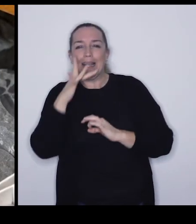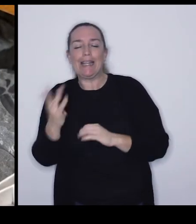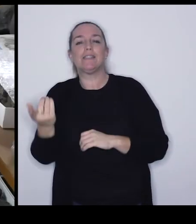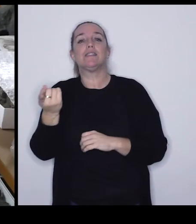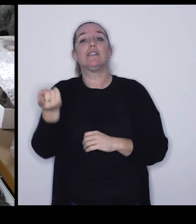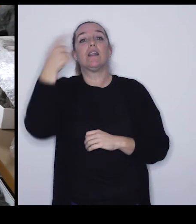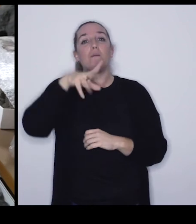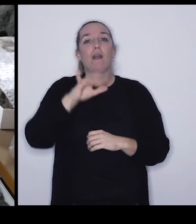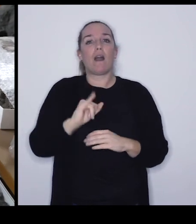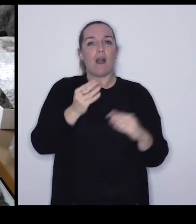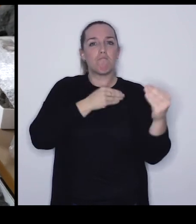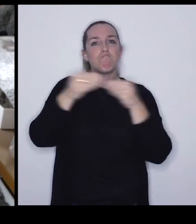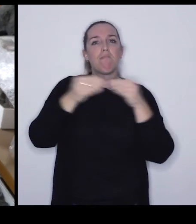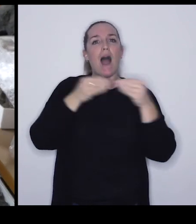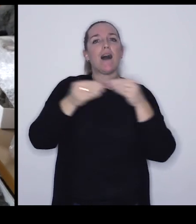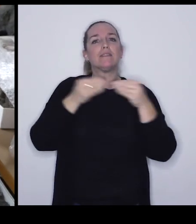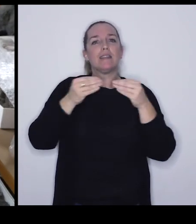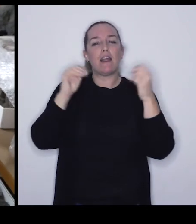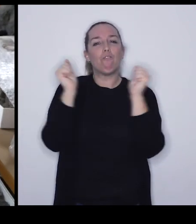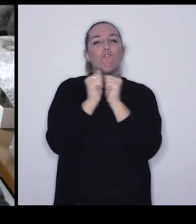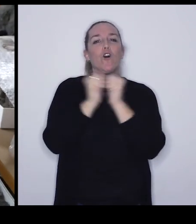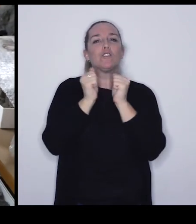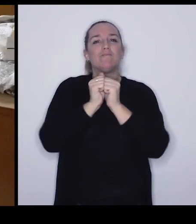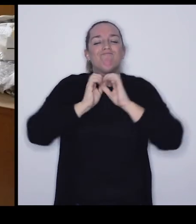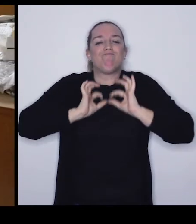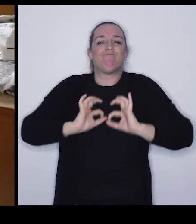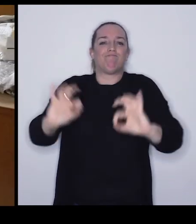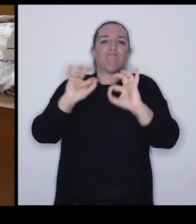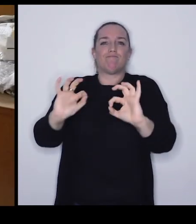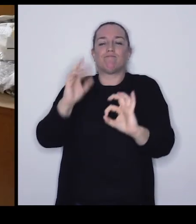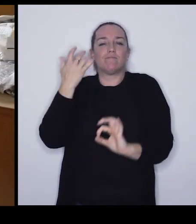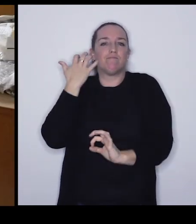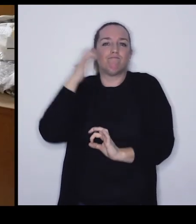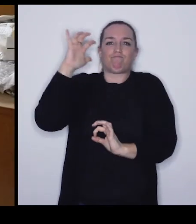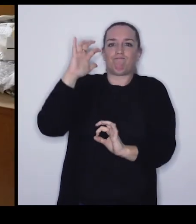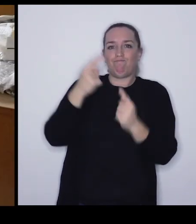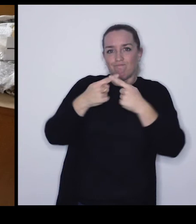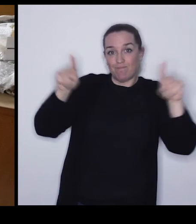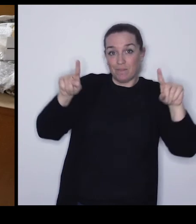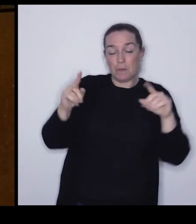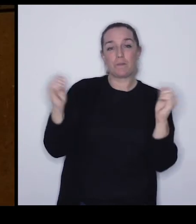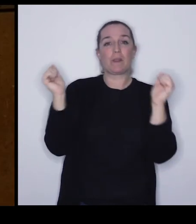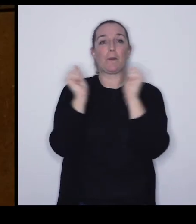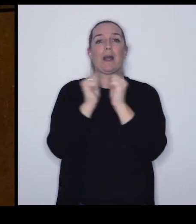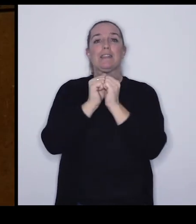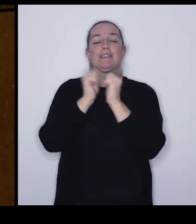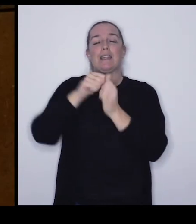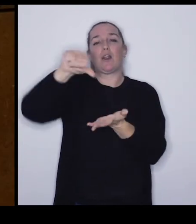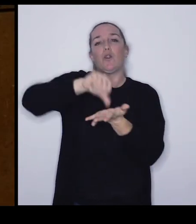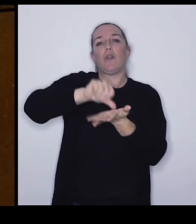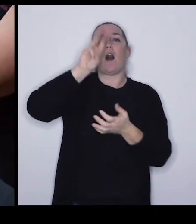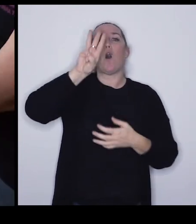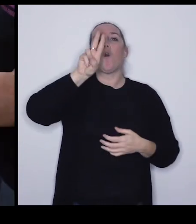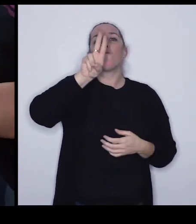...un material que se ha preservado... ...que se ha fosilizado de una manera... ...diferente... ...que es el material de Puerto